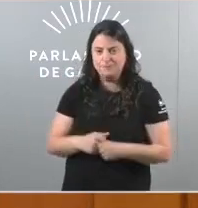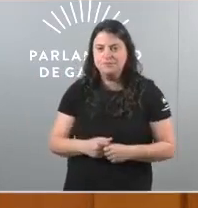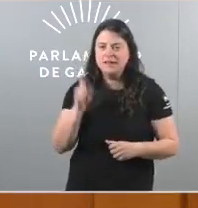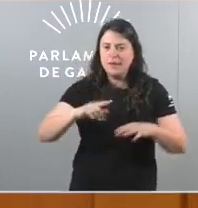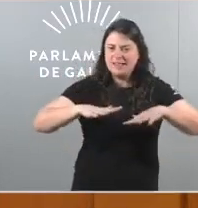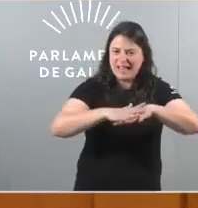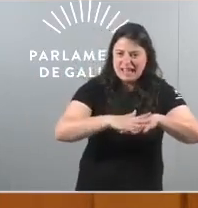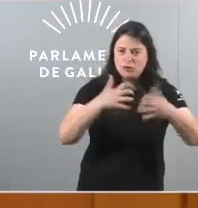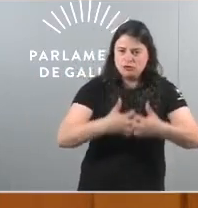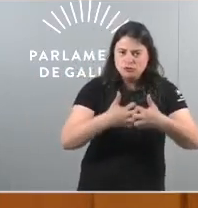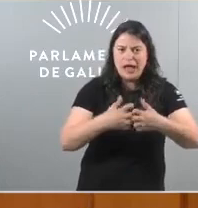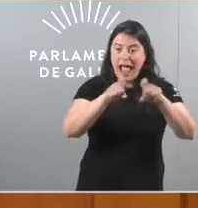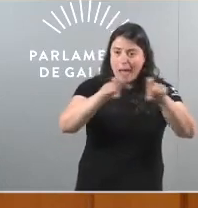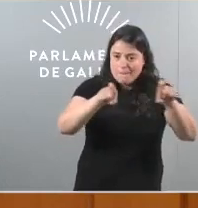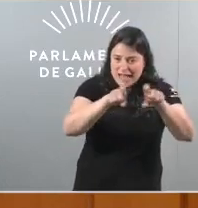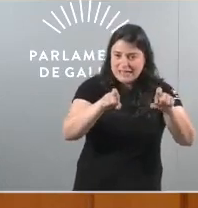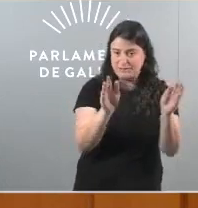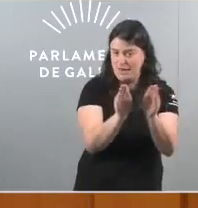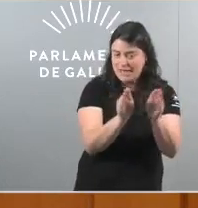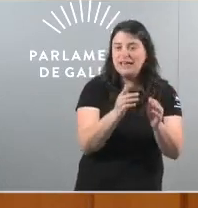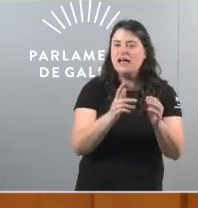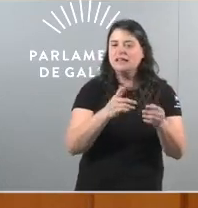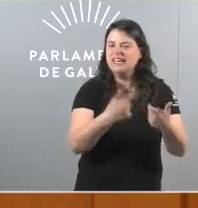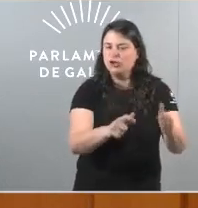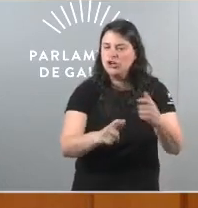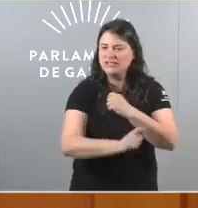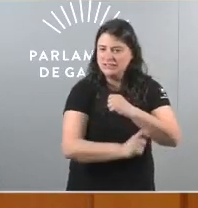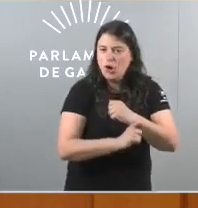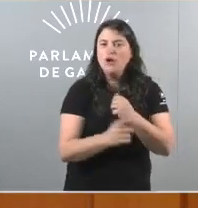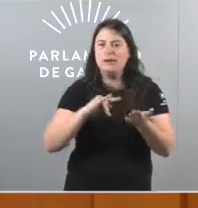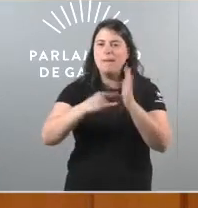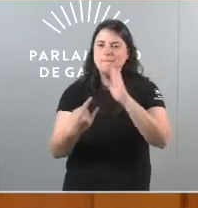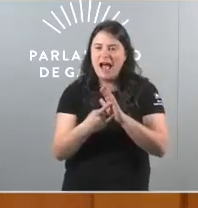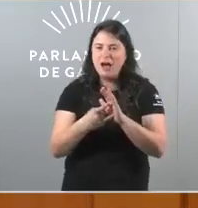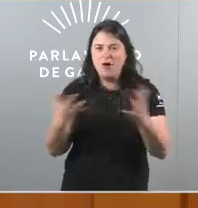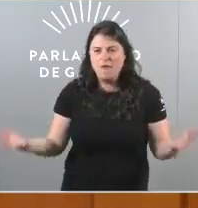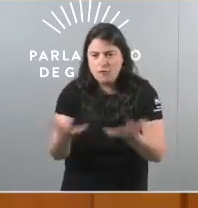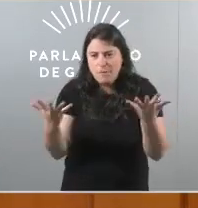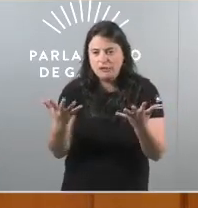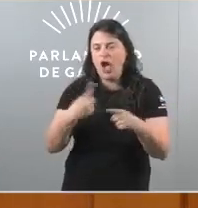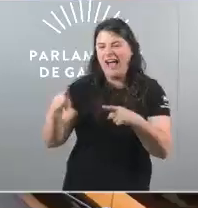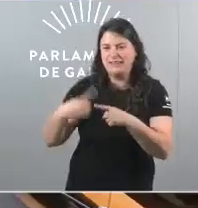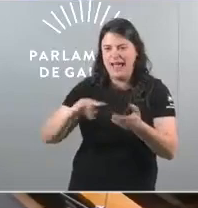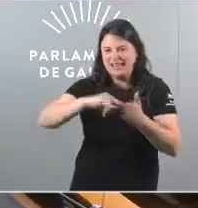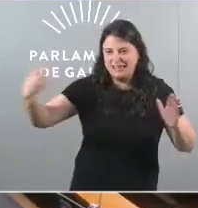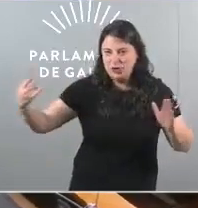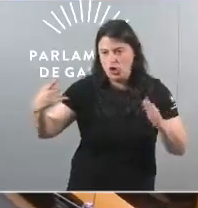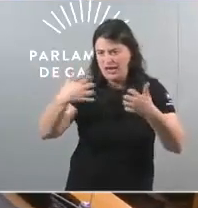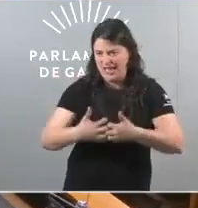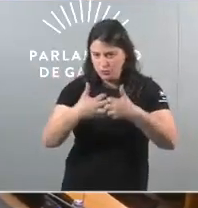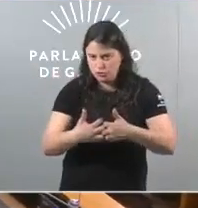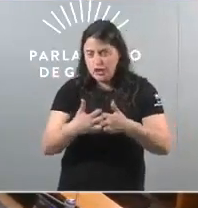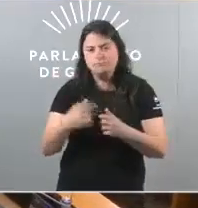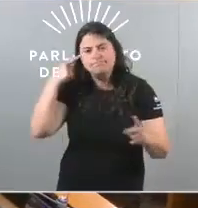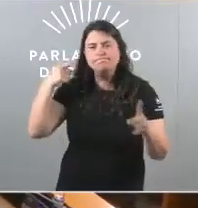industrial de PEMES nos sectores estratégicos cun plan de fomento de actividade tecnolóxica e industrial co